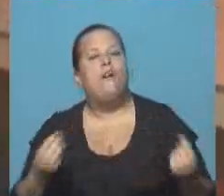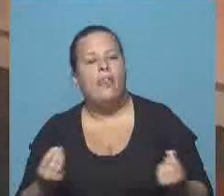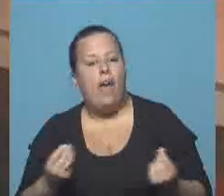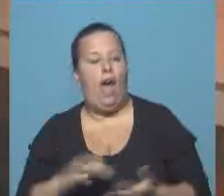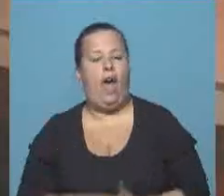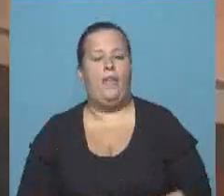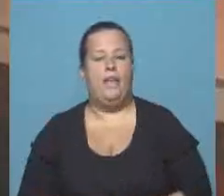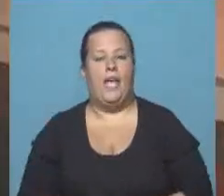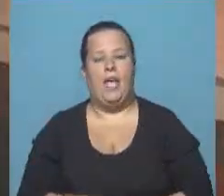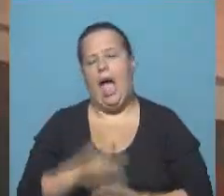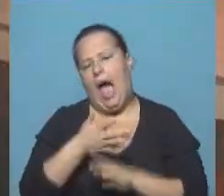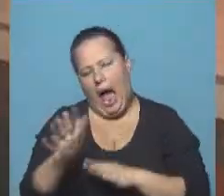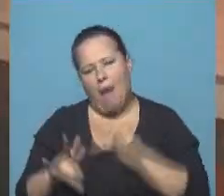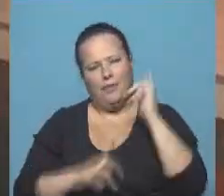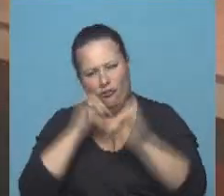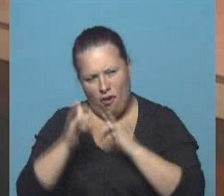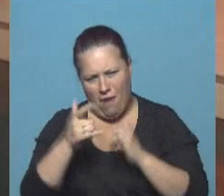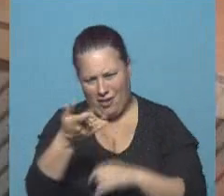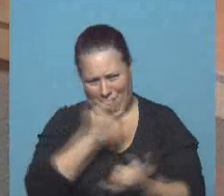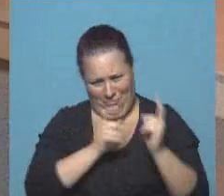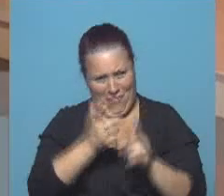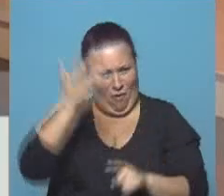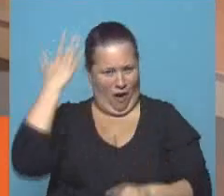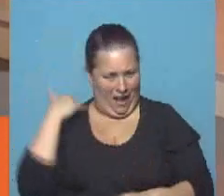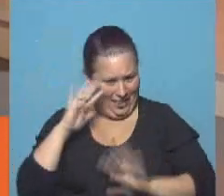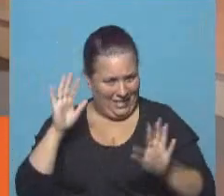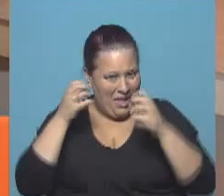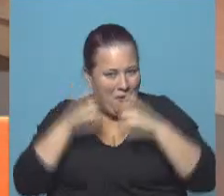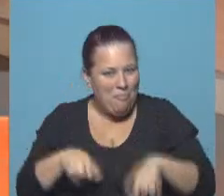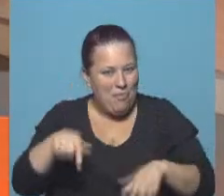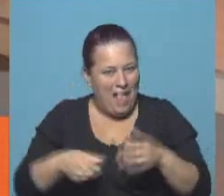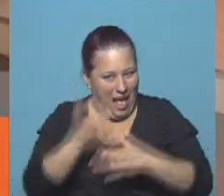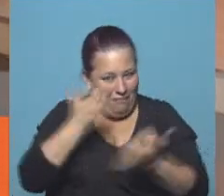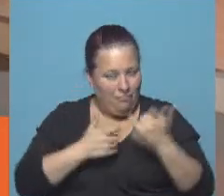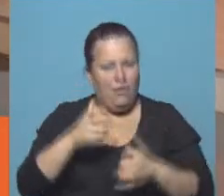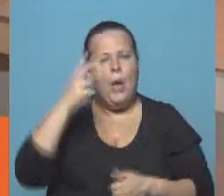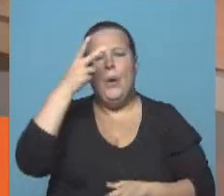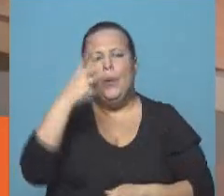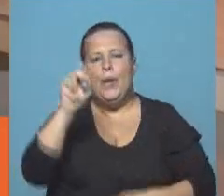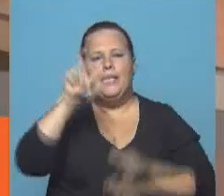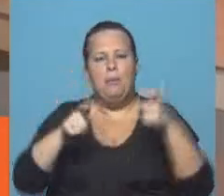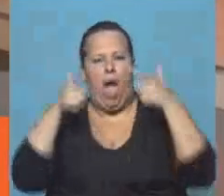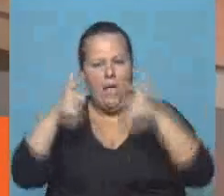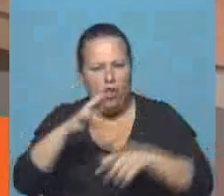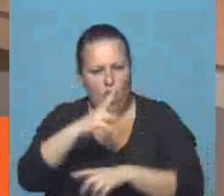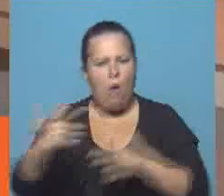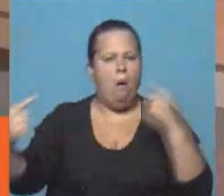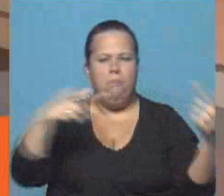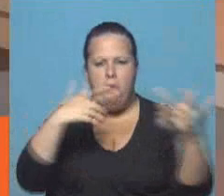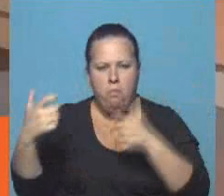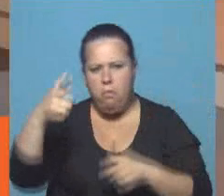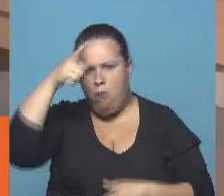más allá de la información que habías brindado en el comienzo de la mañana? 20 pasajeros asaltados, el enfrentamiento